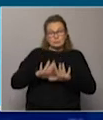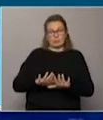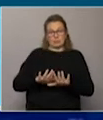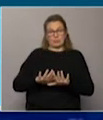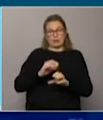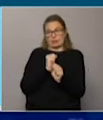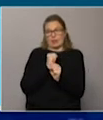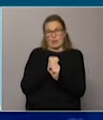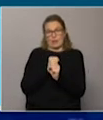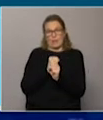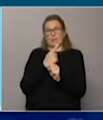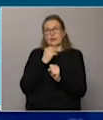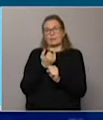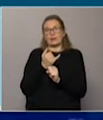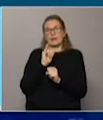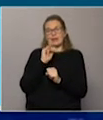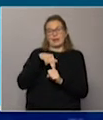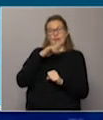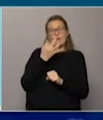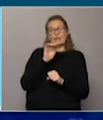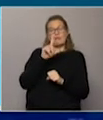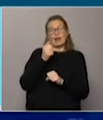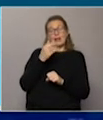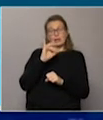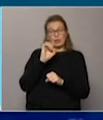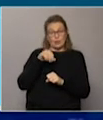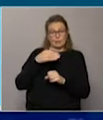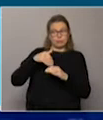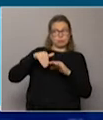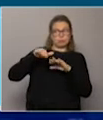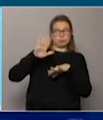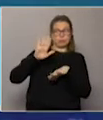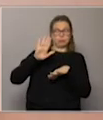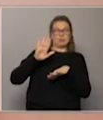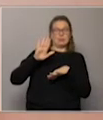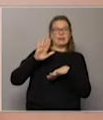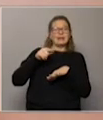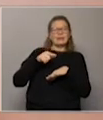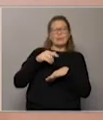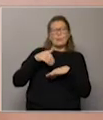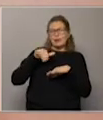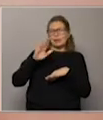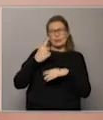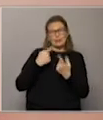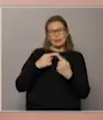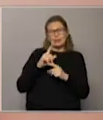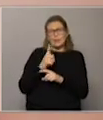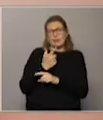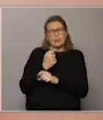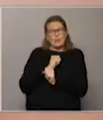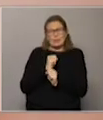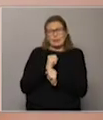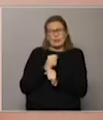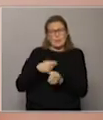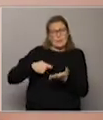de la actividad con una inflación elevada. Tiene un déficit fiscal muy alto y no tiene la capacidad de